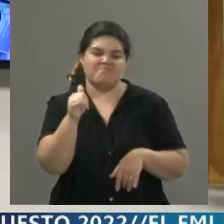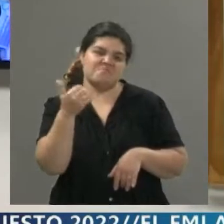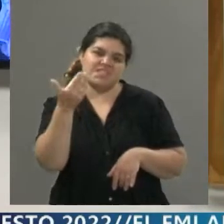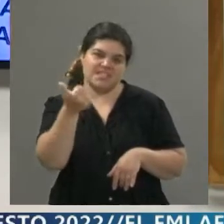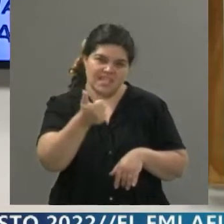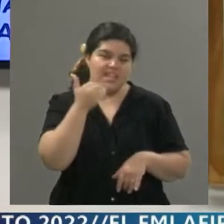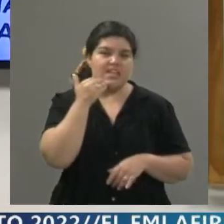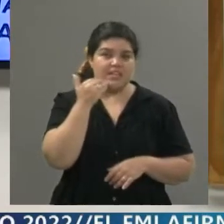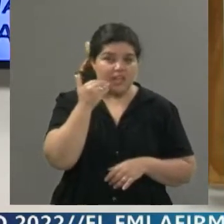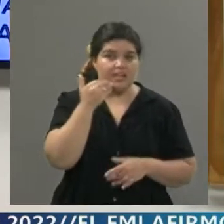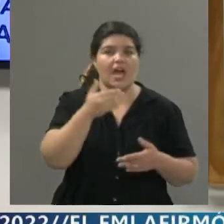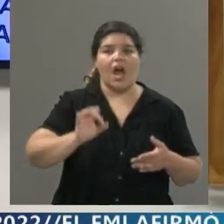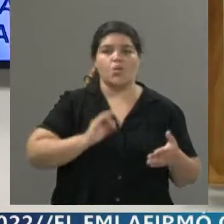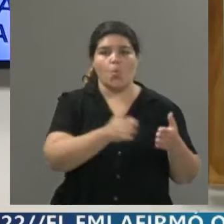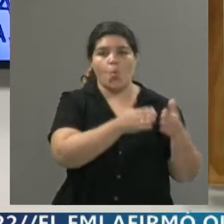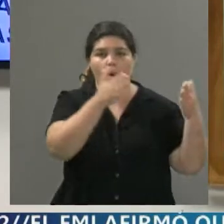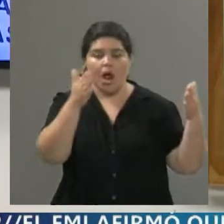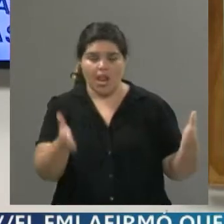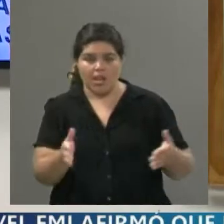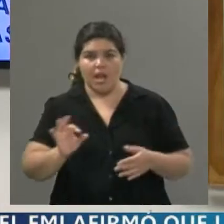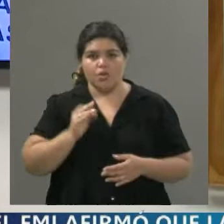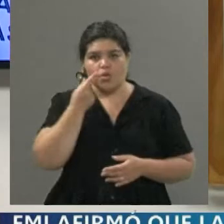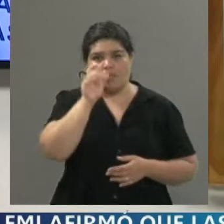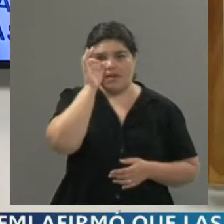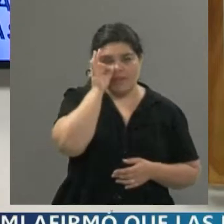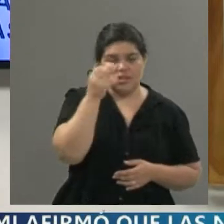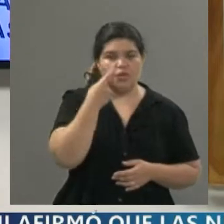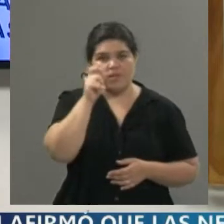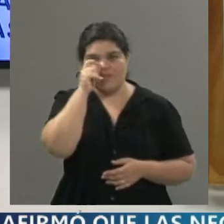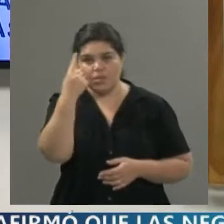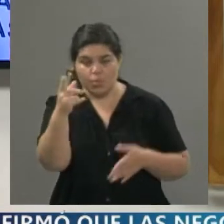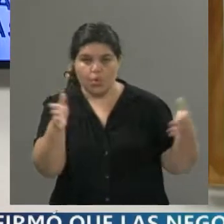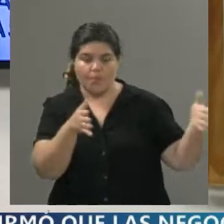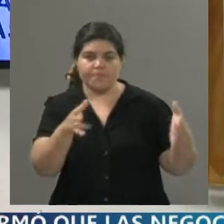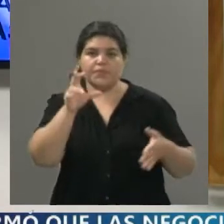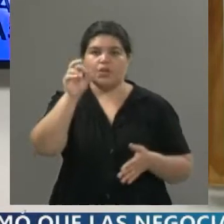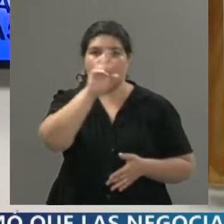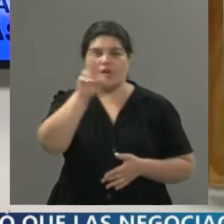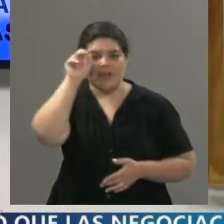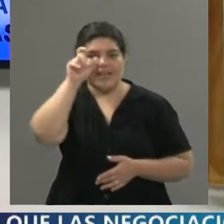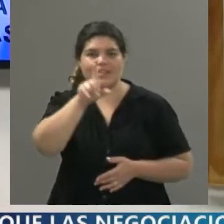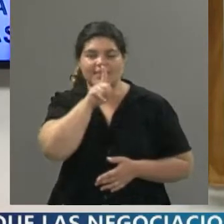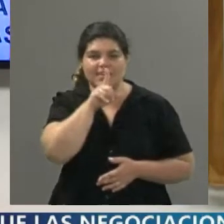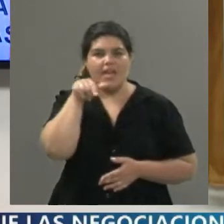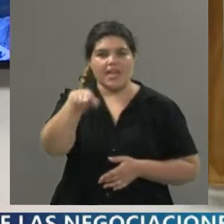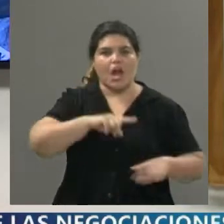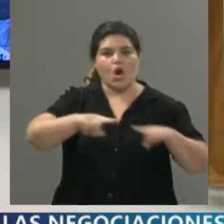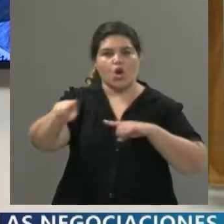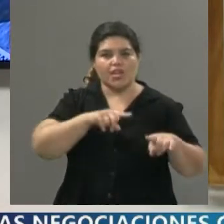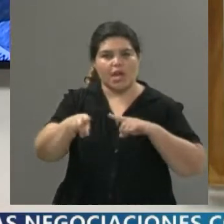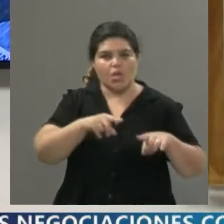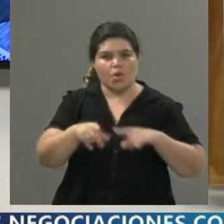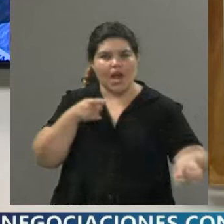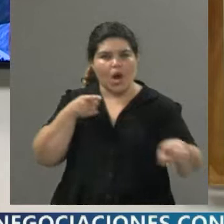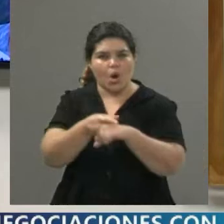anual 2020-2021 que hace Correpi, que es la Coordinadora contra la Represión Policial e Institucional.